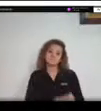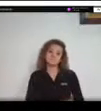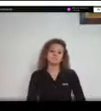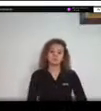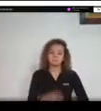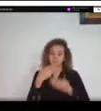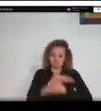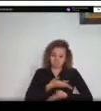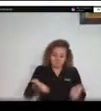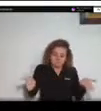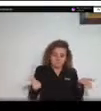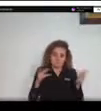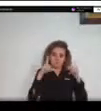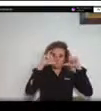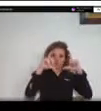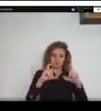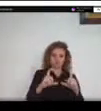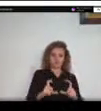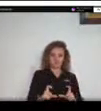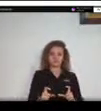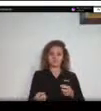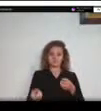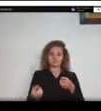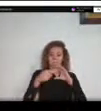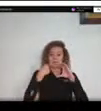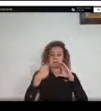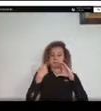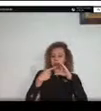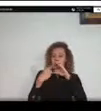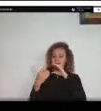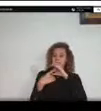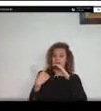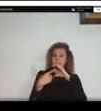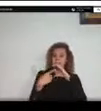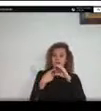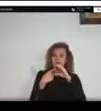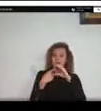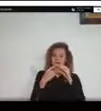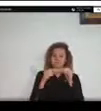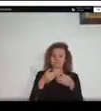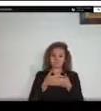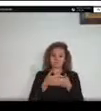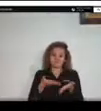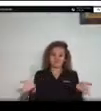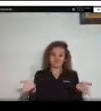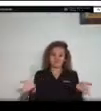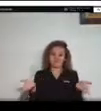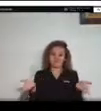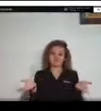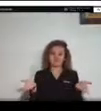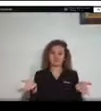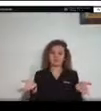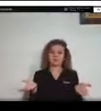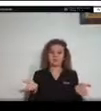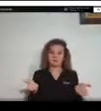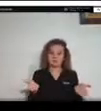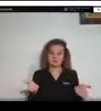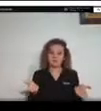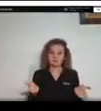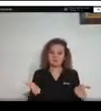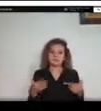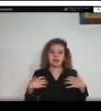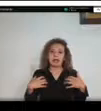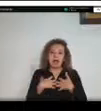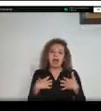otras imágenes que nos han compartido de especies que se ven a nivel nacional